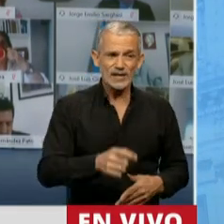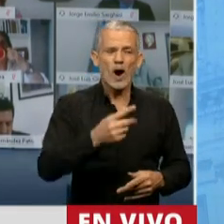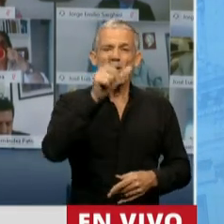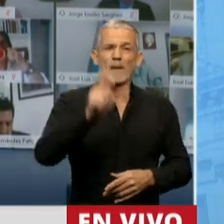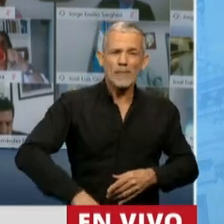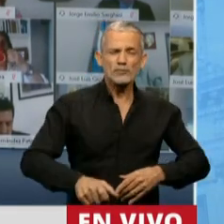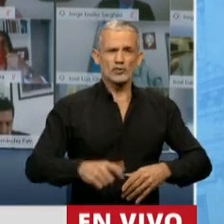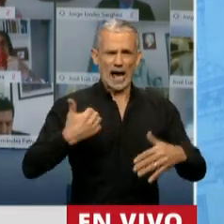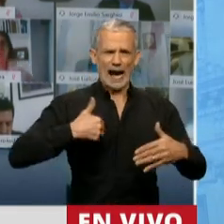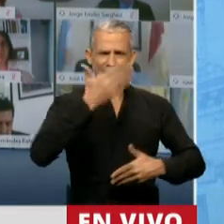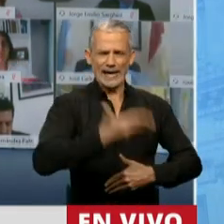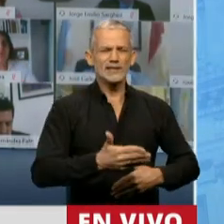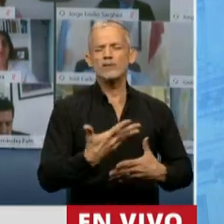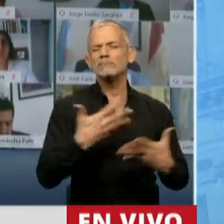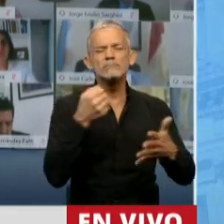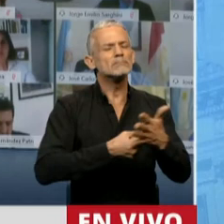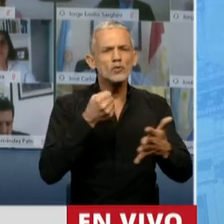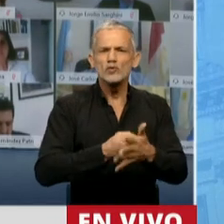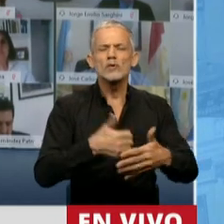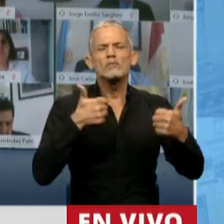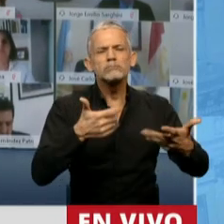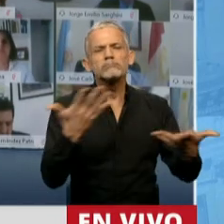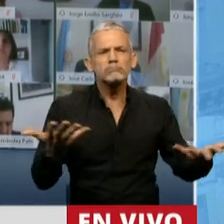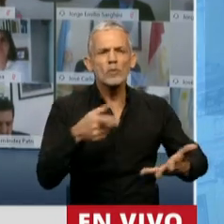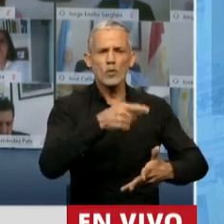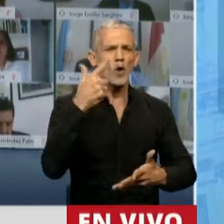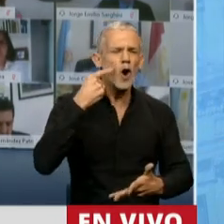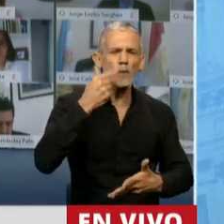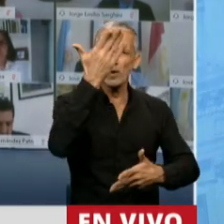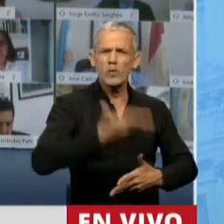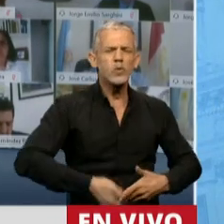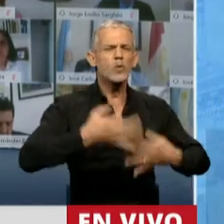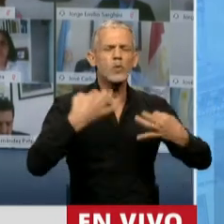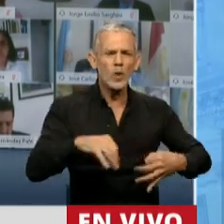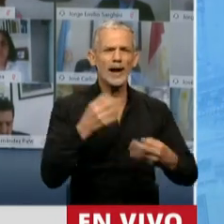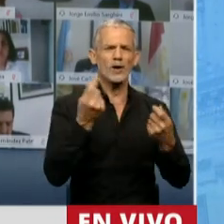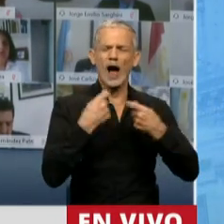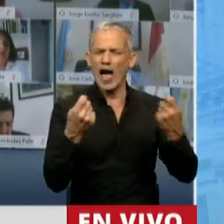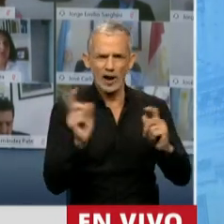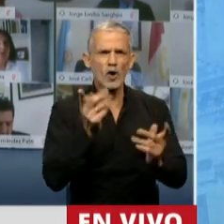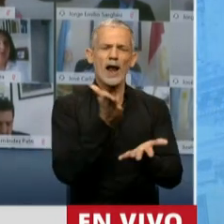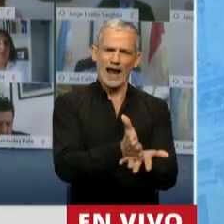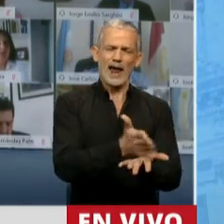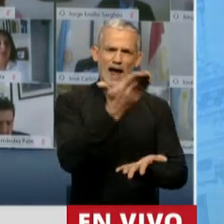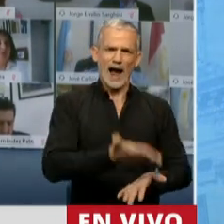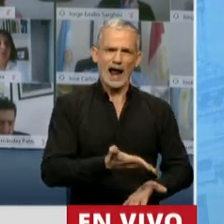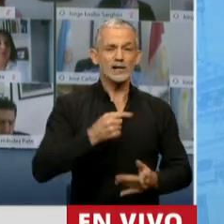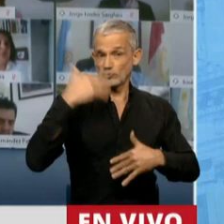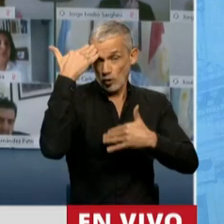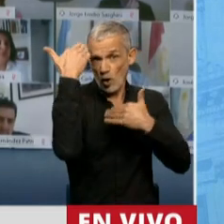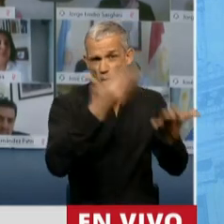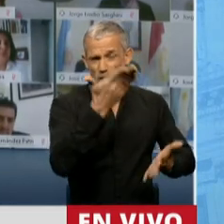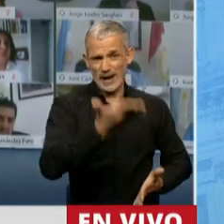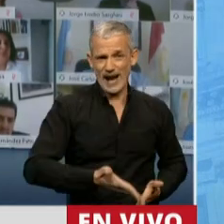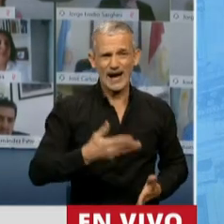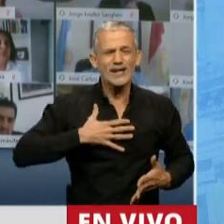gran argentino, a un gran militante, a un hombre probo, a un hombre austero, a un hombre leal. Es mi homenaje